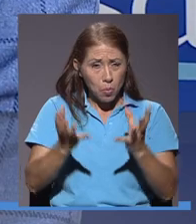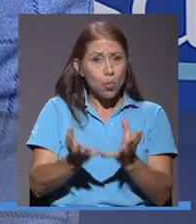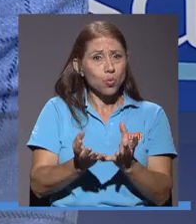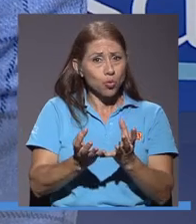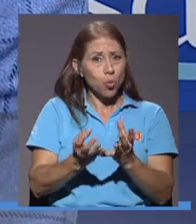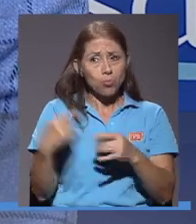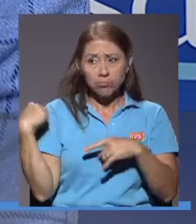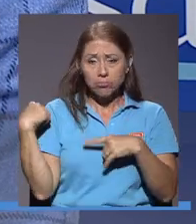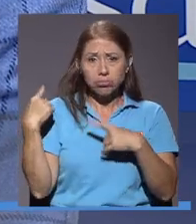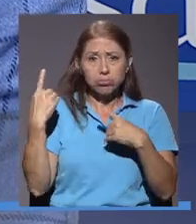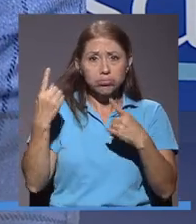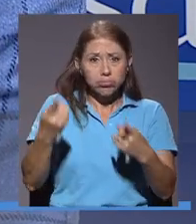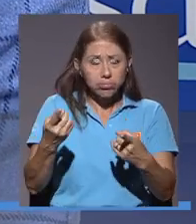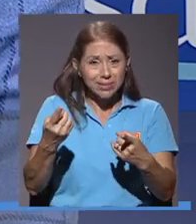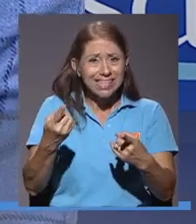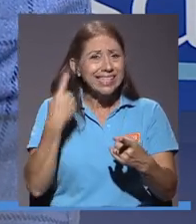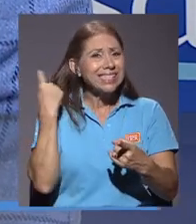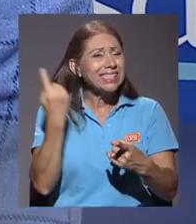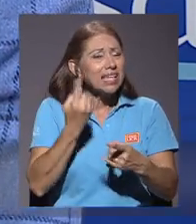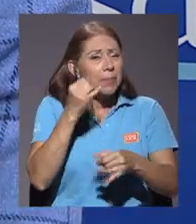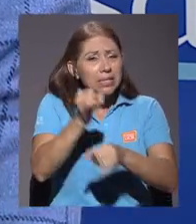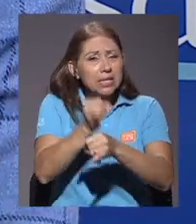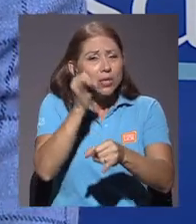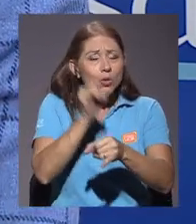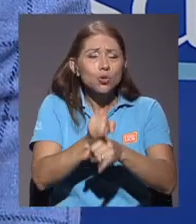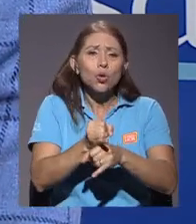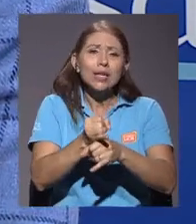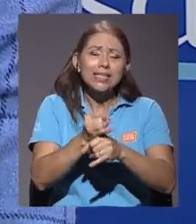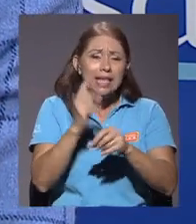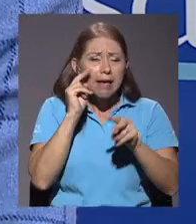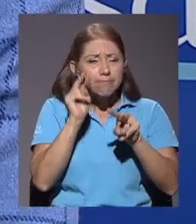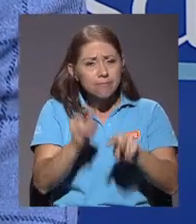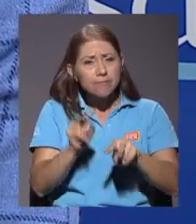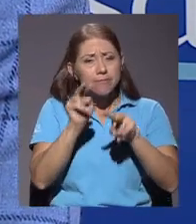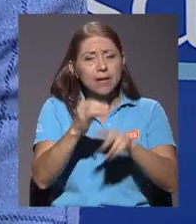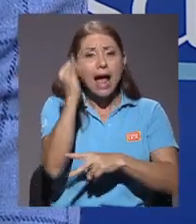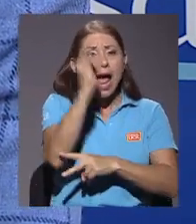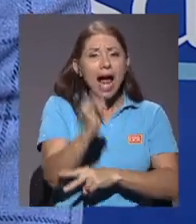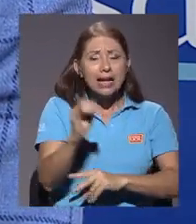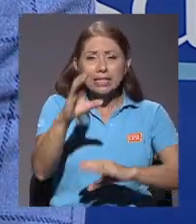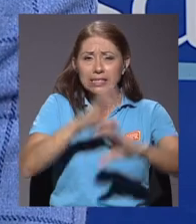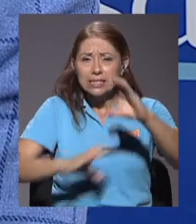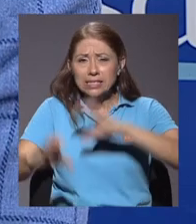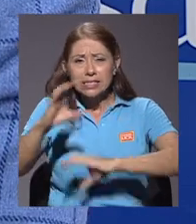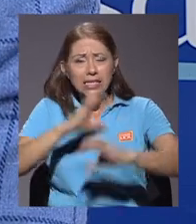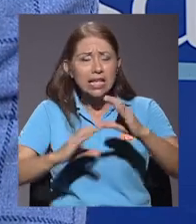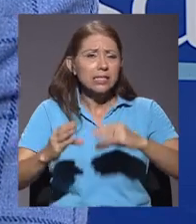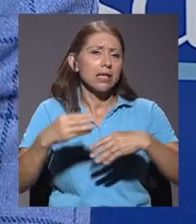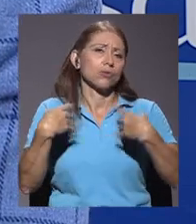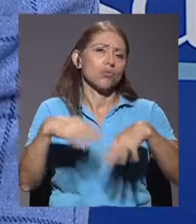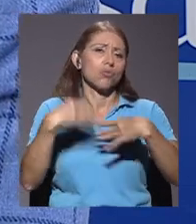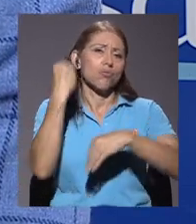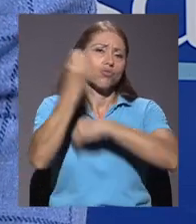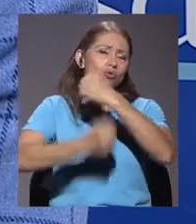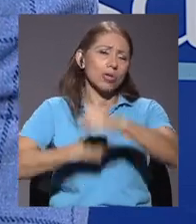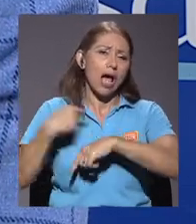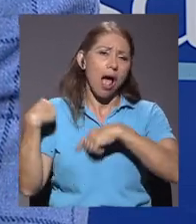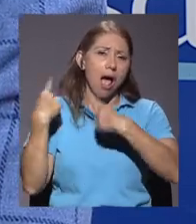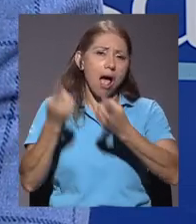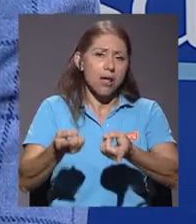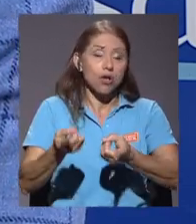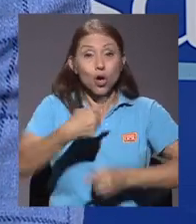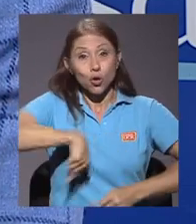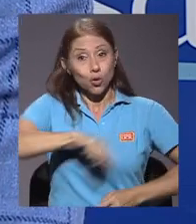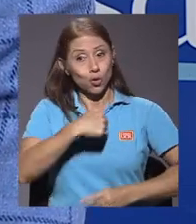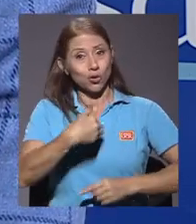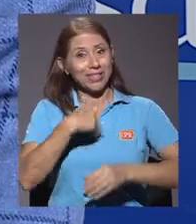mundo han sido instituciones que han velado por las artes y por las ciencias desde hace décadas. Al respecto nosotros tenemos nuestra Sala